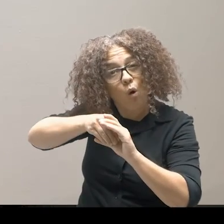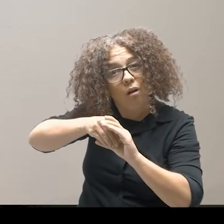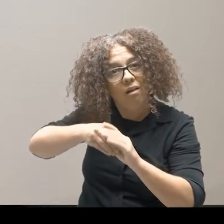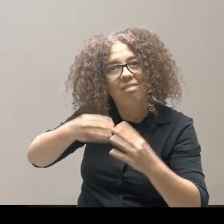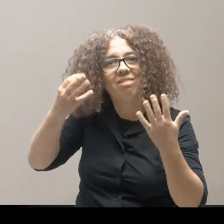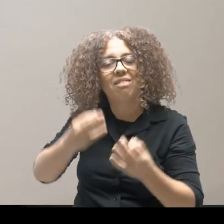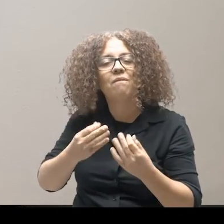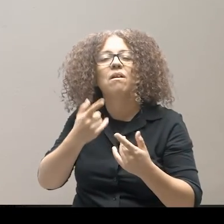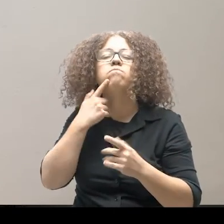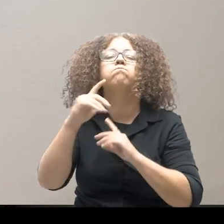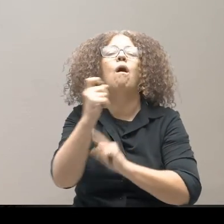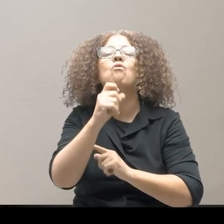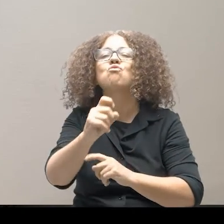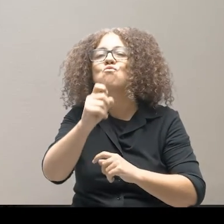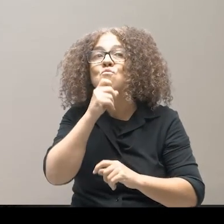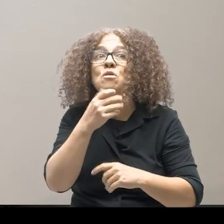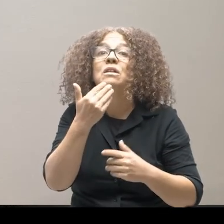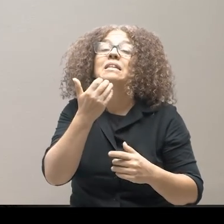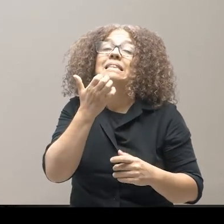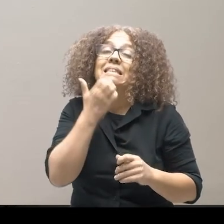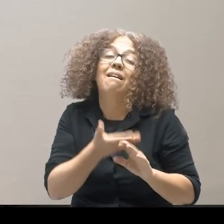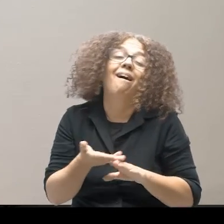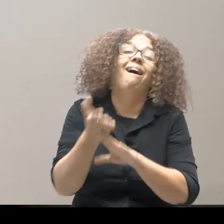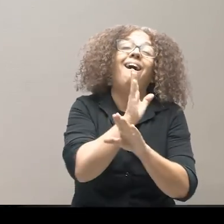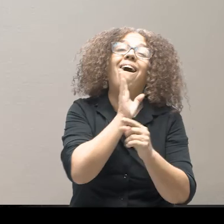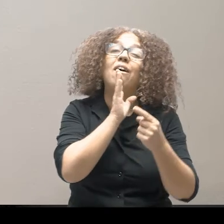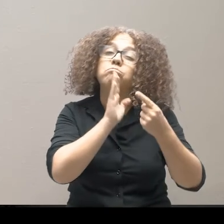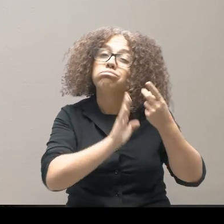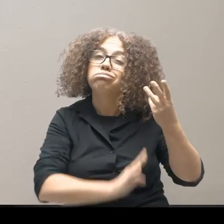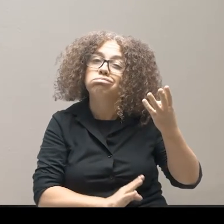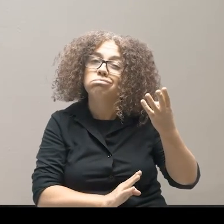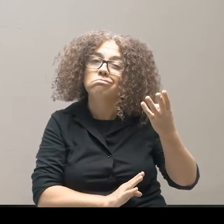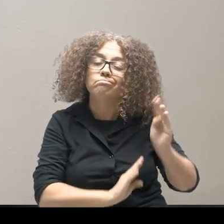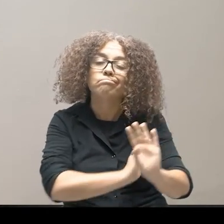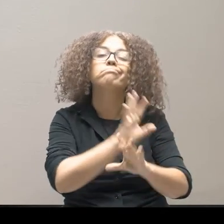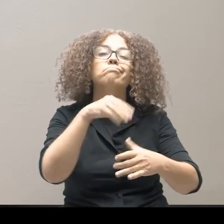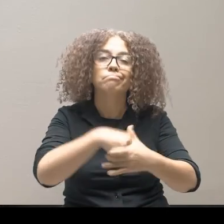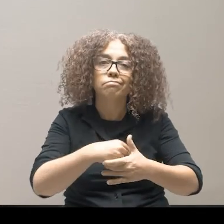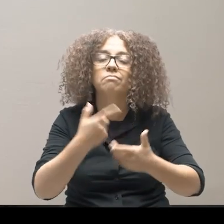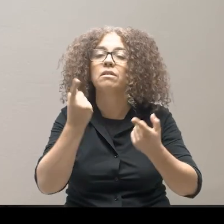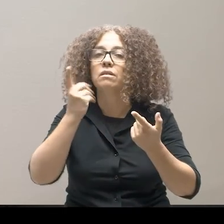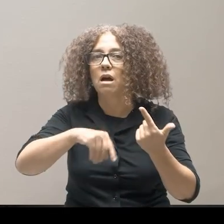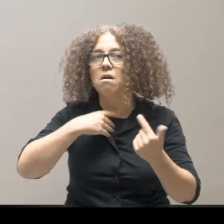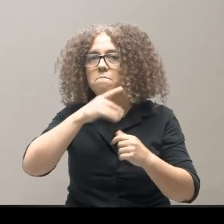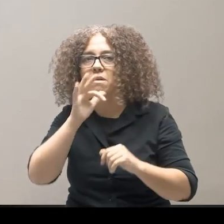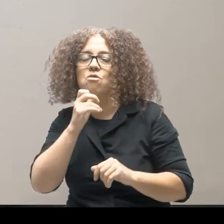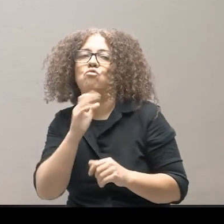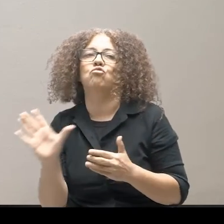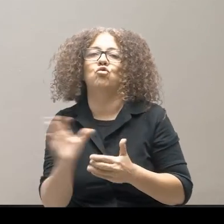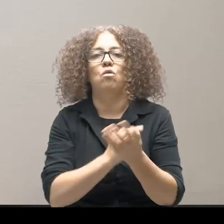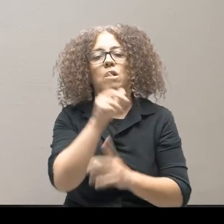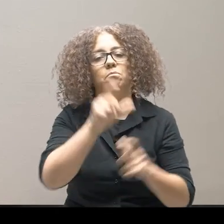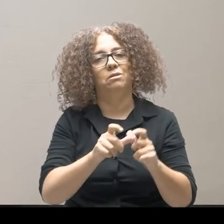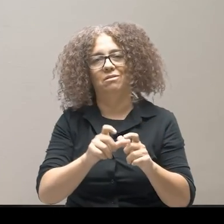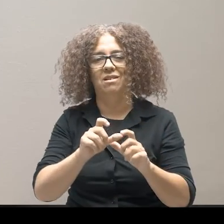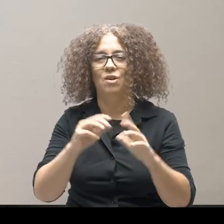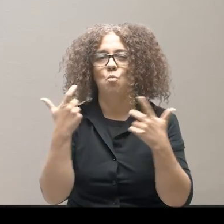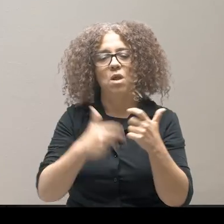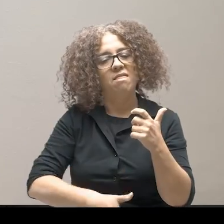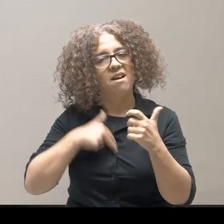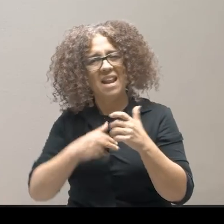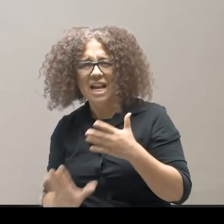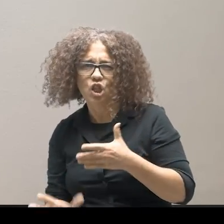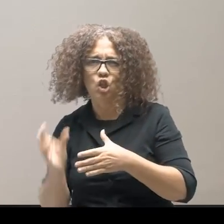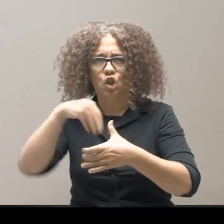proceso que sólo podrá lograrse integrando todos estos aspectos con la participación de toda la comunidad